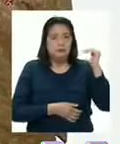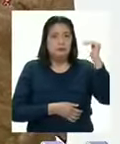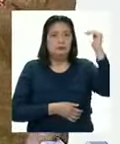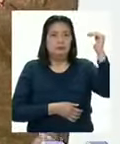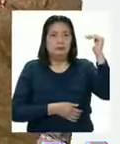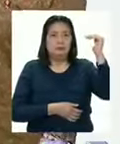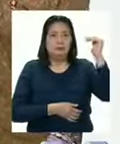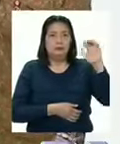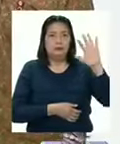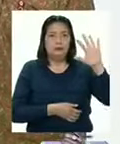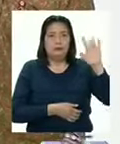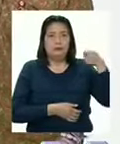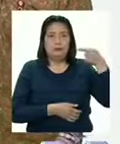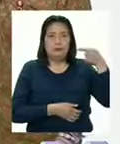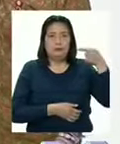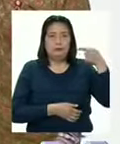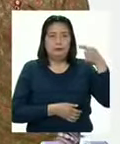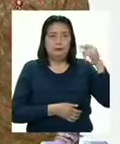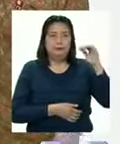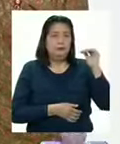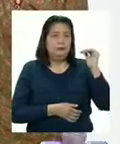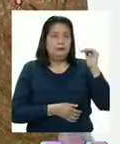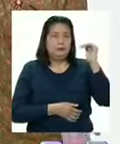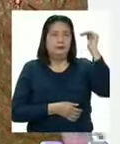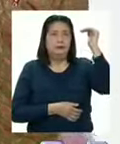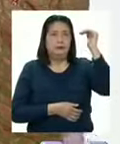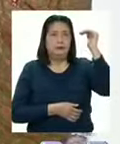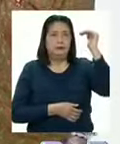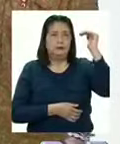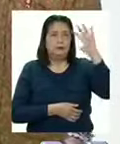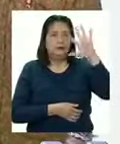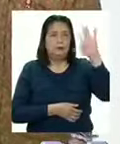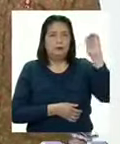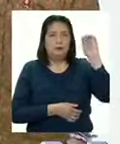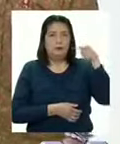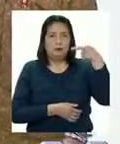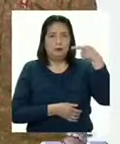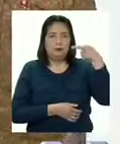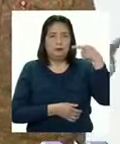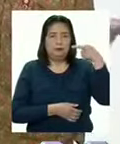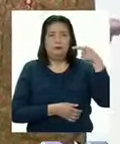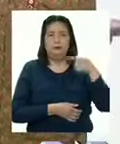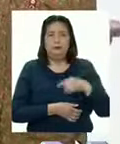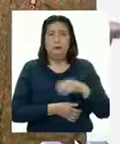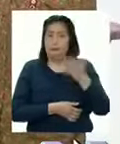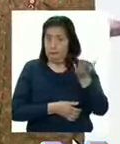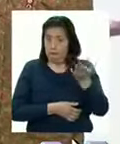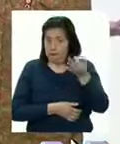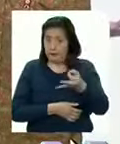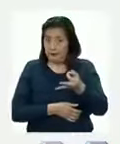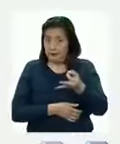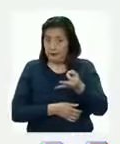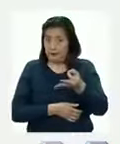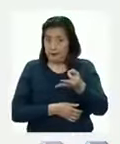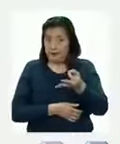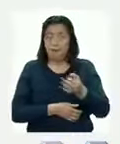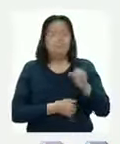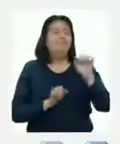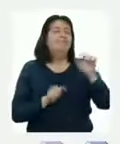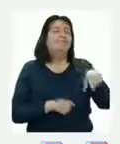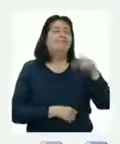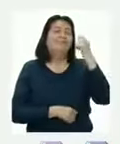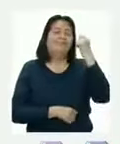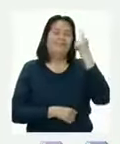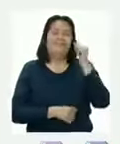Esta la del cinco mil Y esta la del cincuenta mil ¿Es así? Has